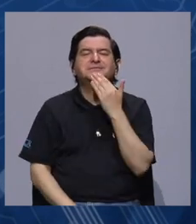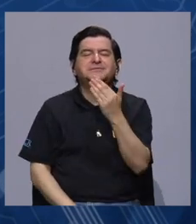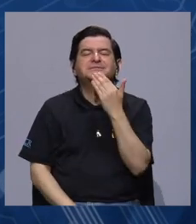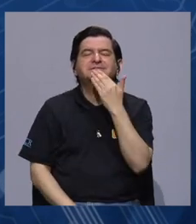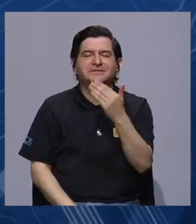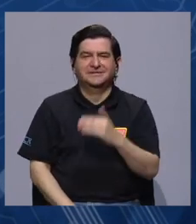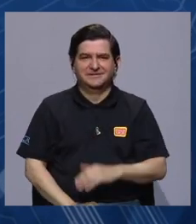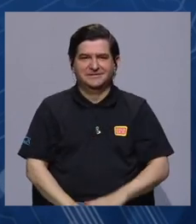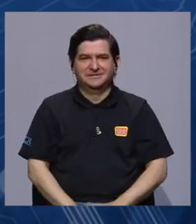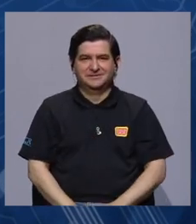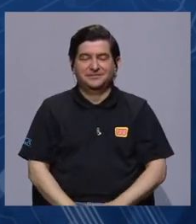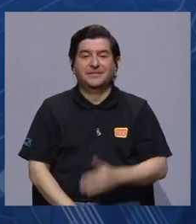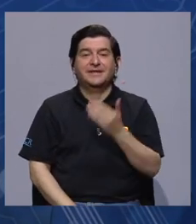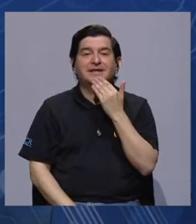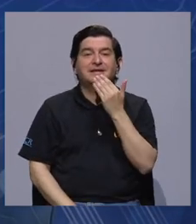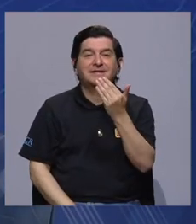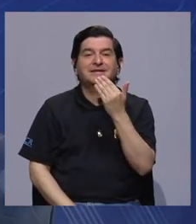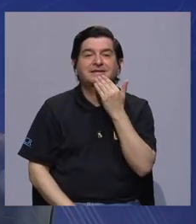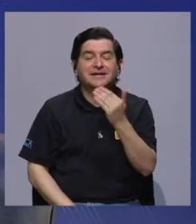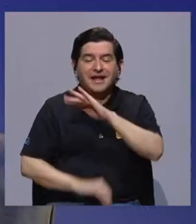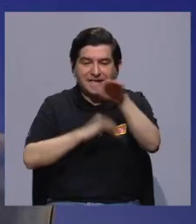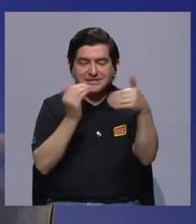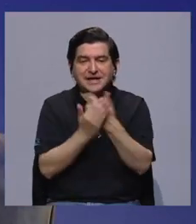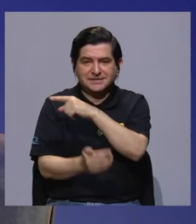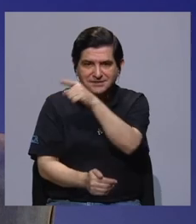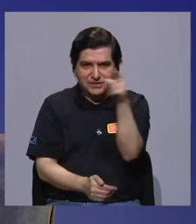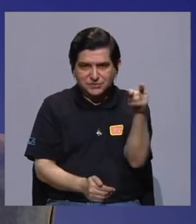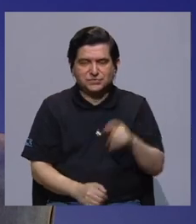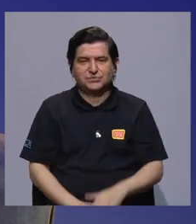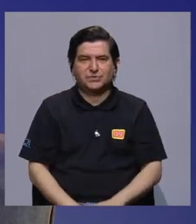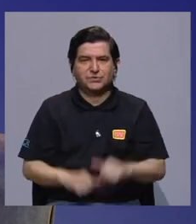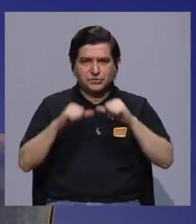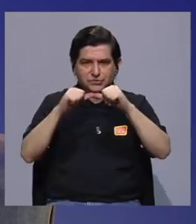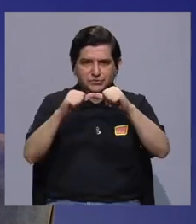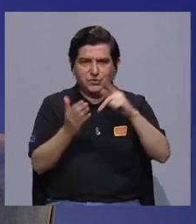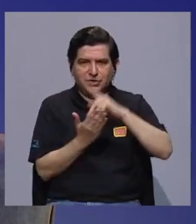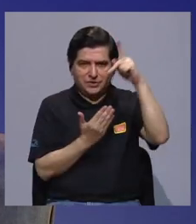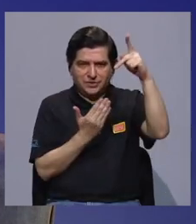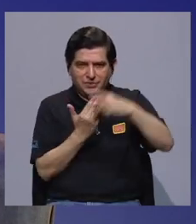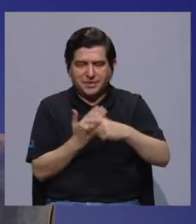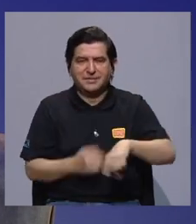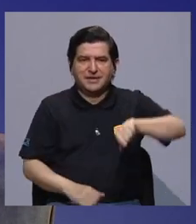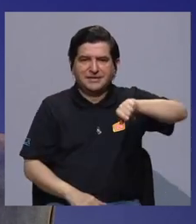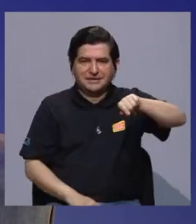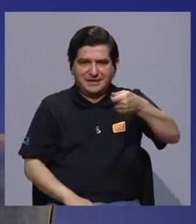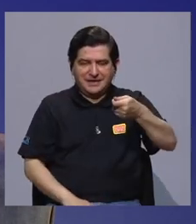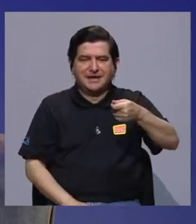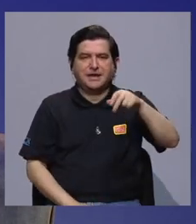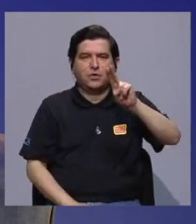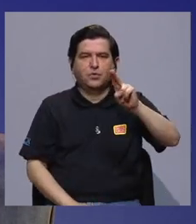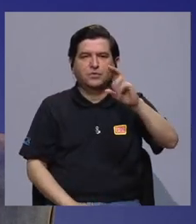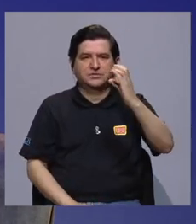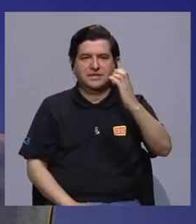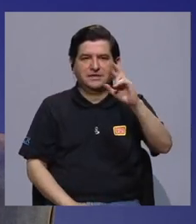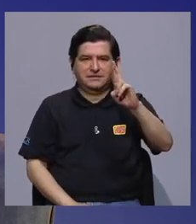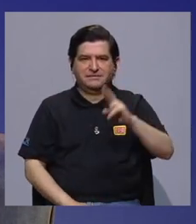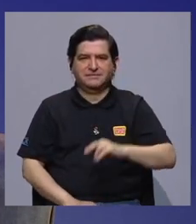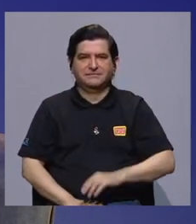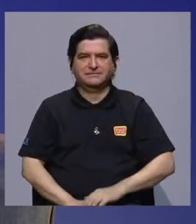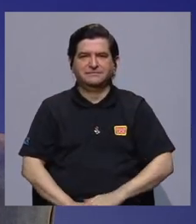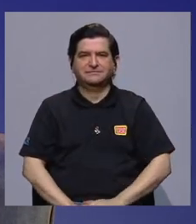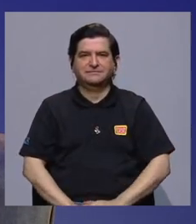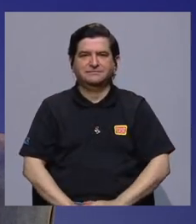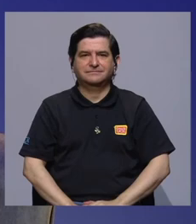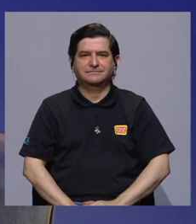Muchísimas gracias, muchísimas Rolfo. Muchísimas gracias a todas y todos ustedes. Continúen con la programación de Canal